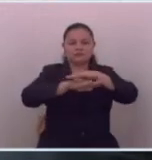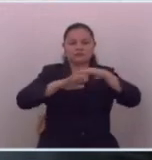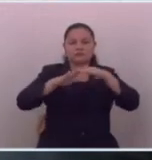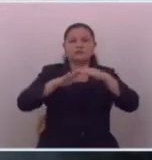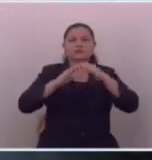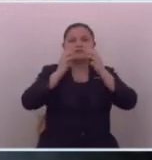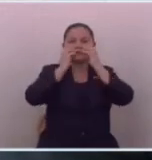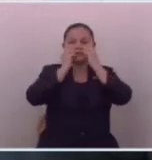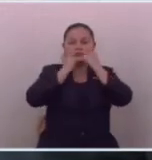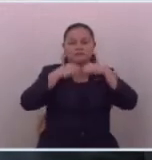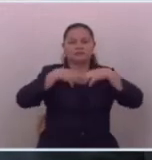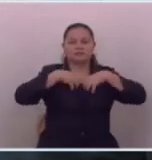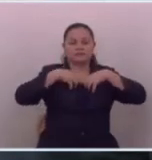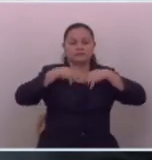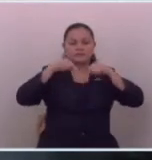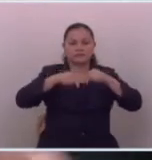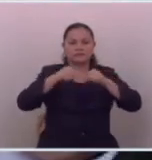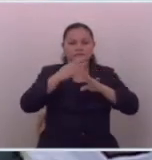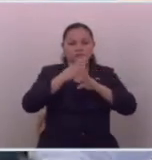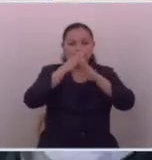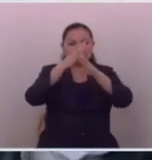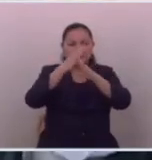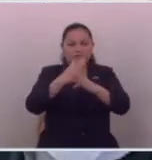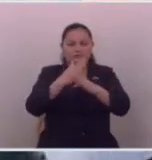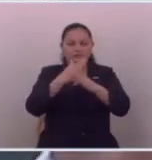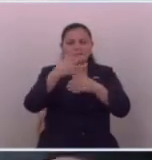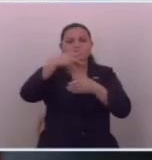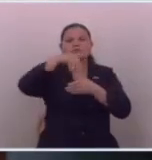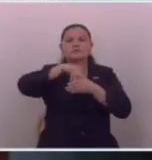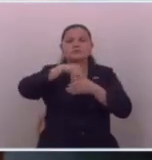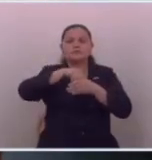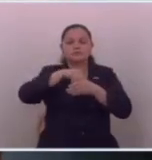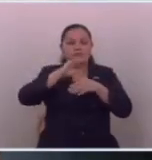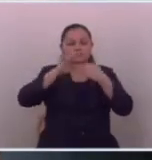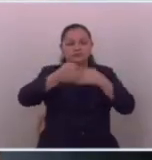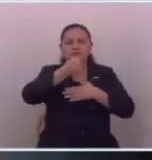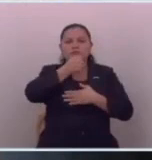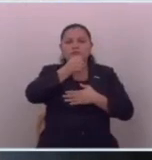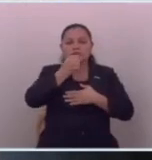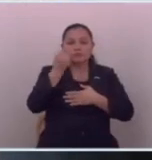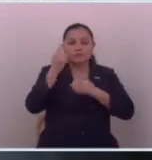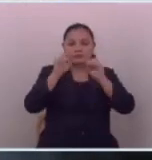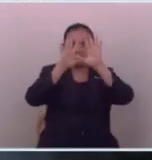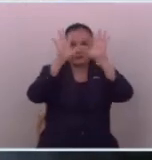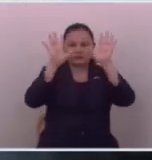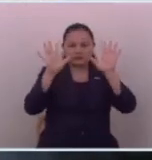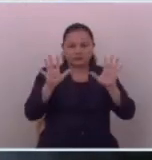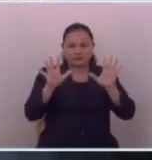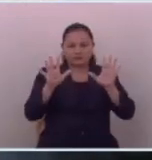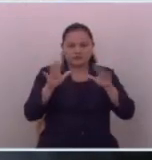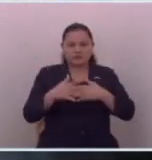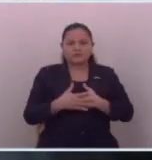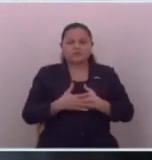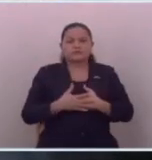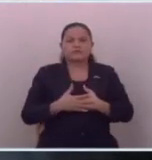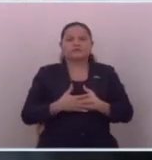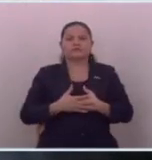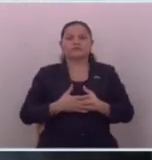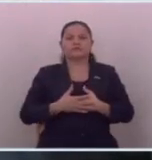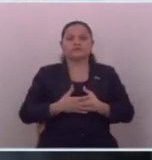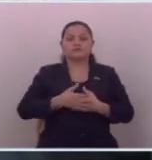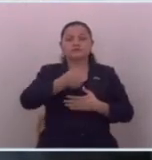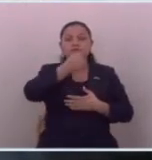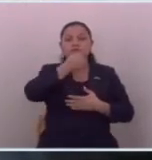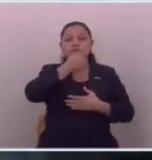el derecho a la vida y ese se está protegiendo incluyendo a periodistas y hay que entender claramente que la